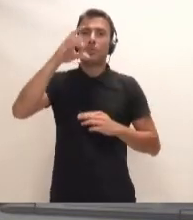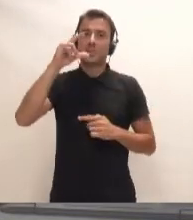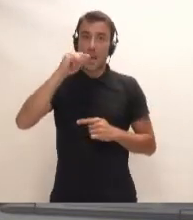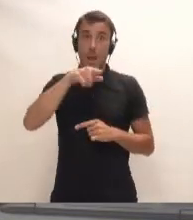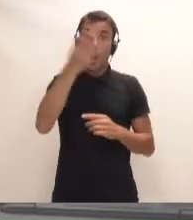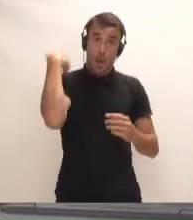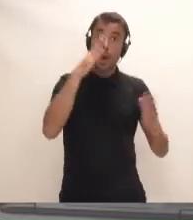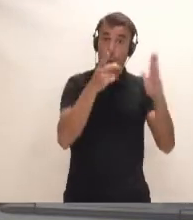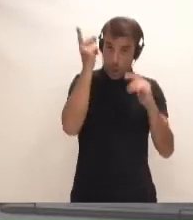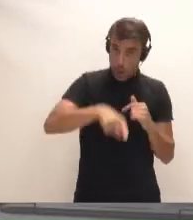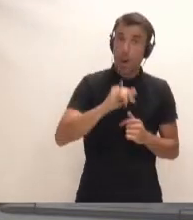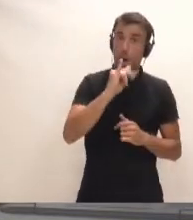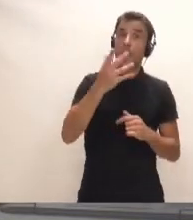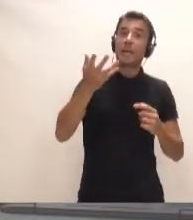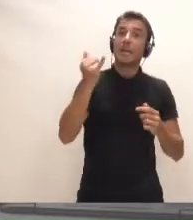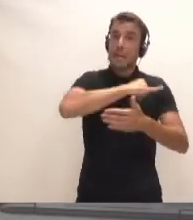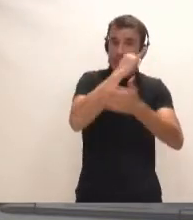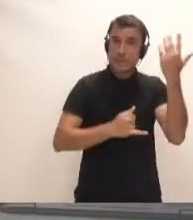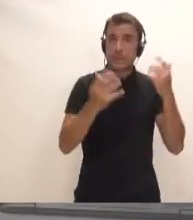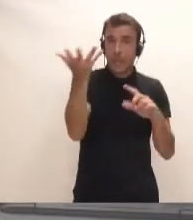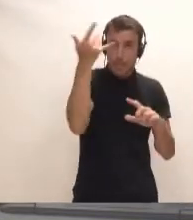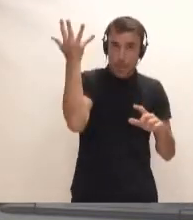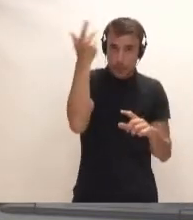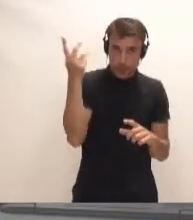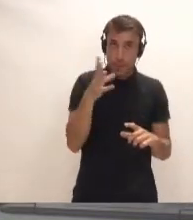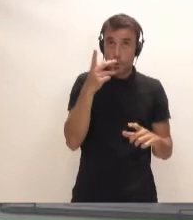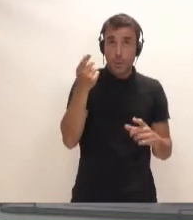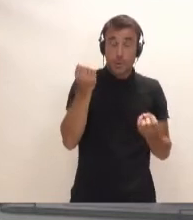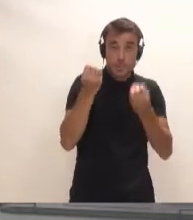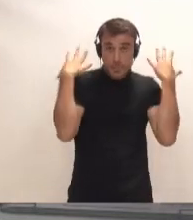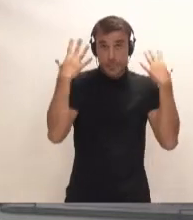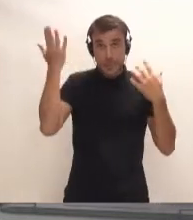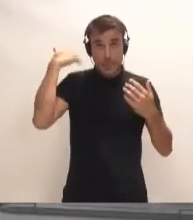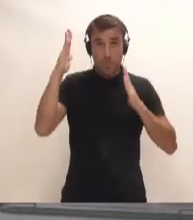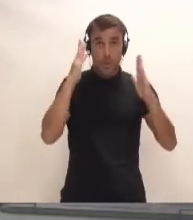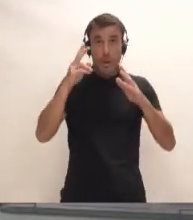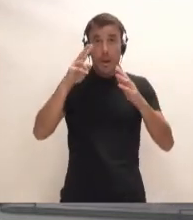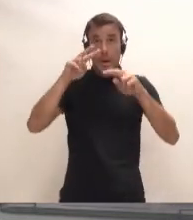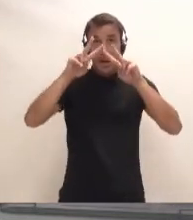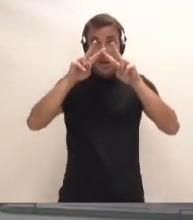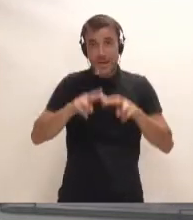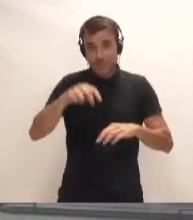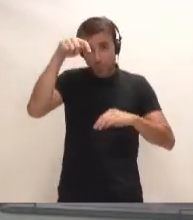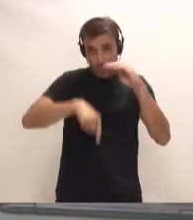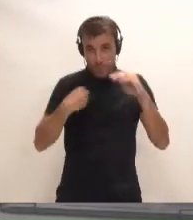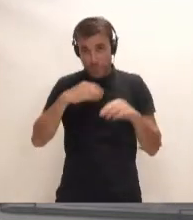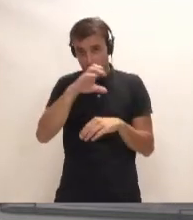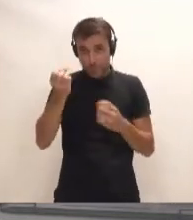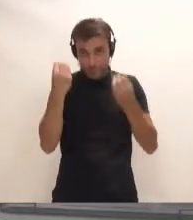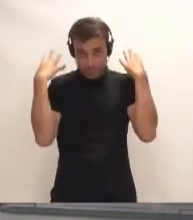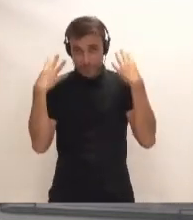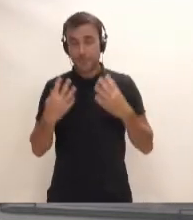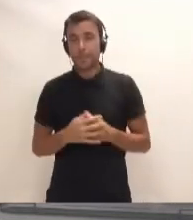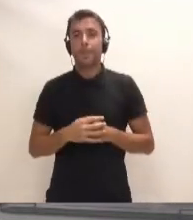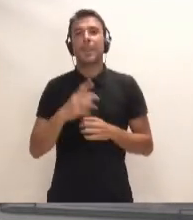climática, por si se despistaron en su análisis profundo interno. 30 de junio de